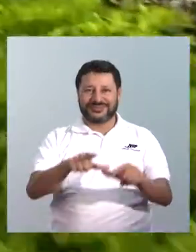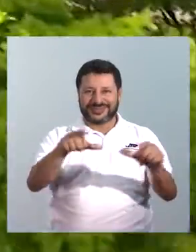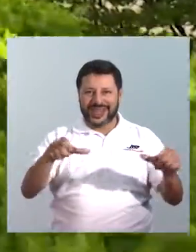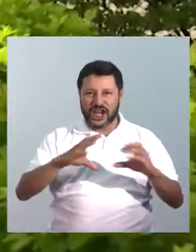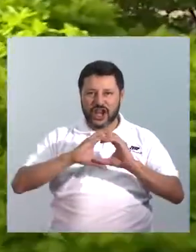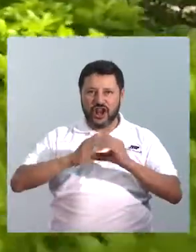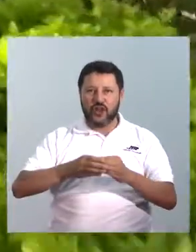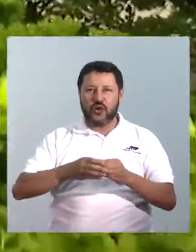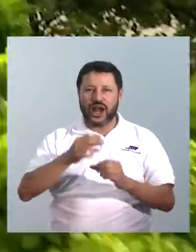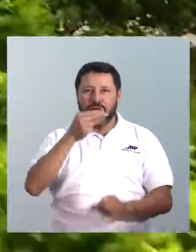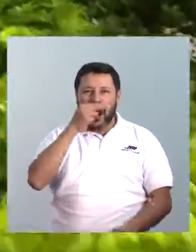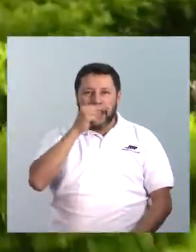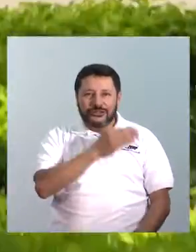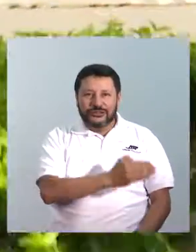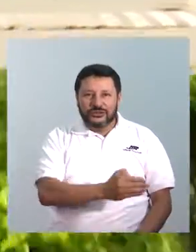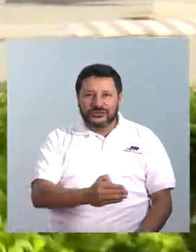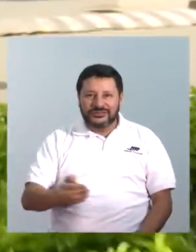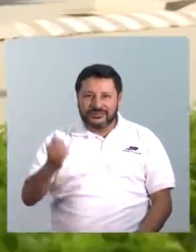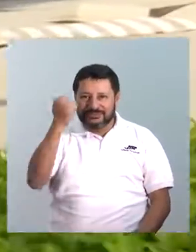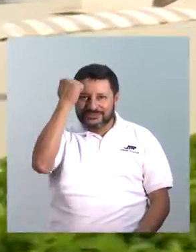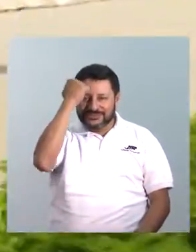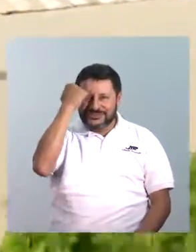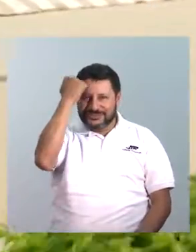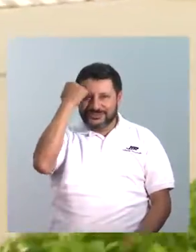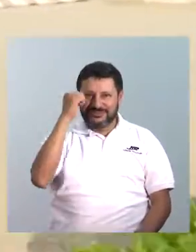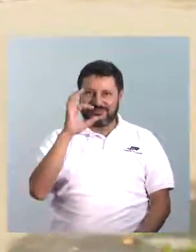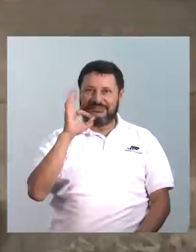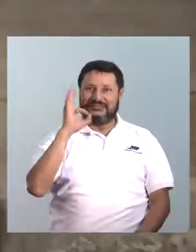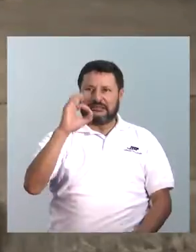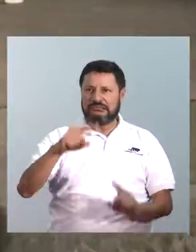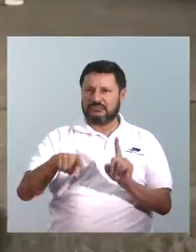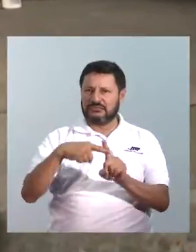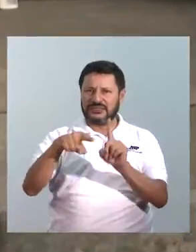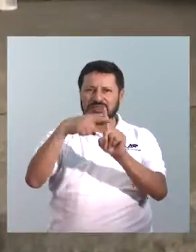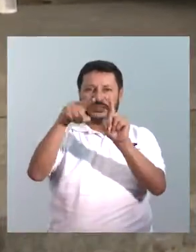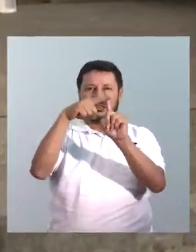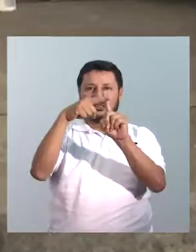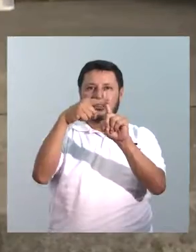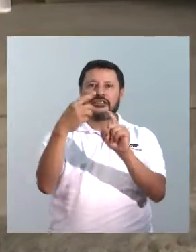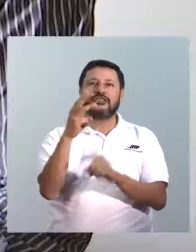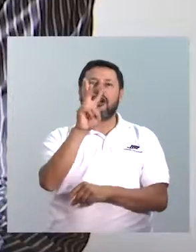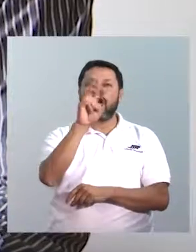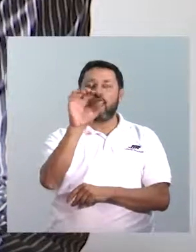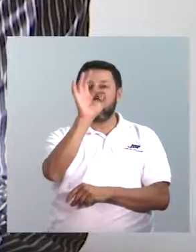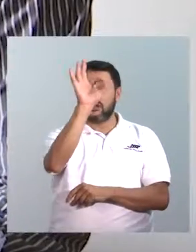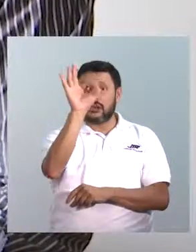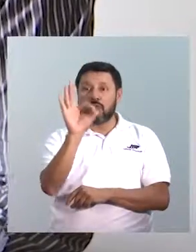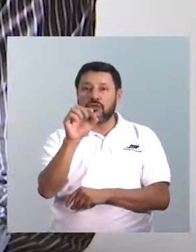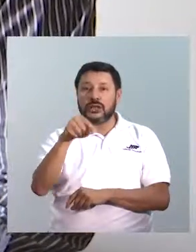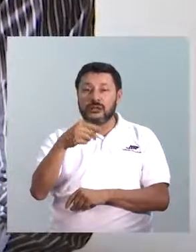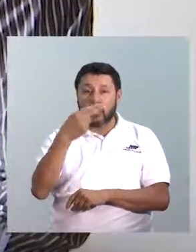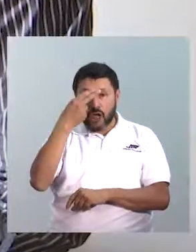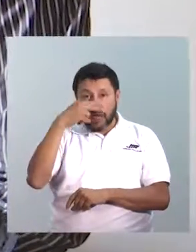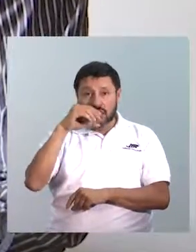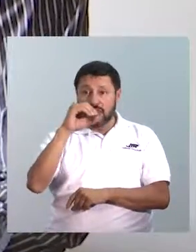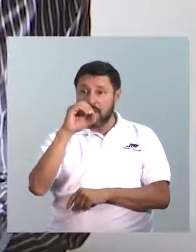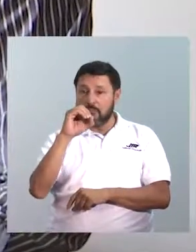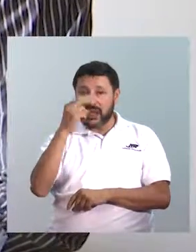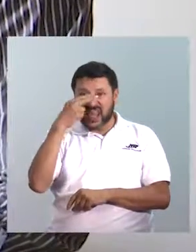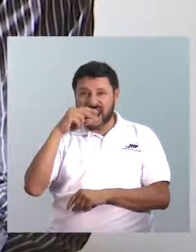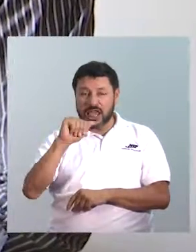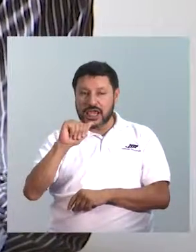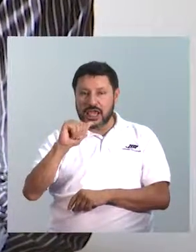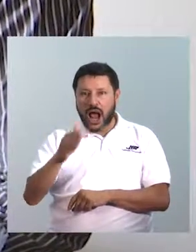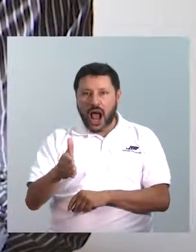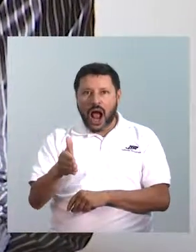En el aula pedagógica ha sido muy positivo, yo me tengo que decir que el 80% del desarrollo de Antonia es